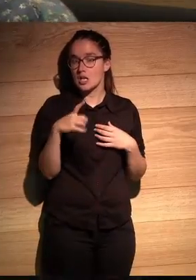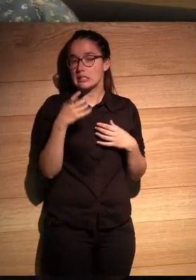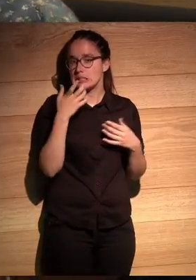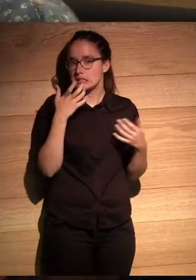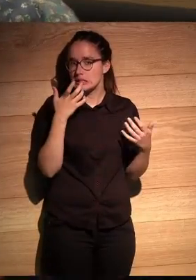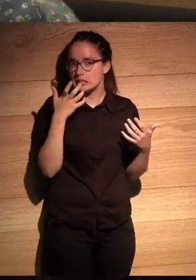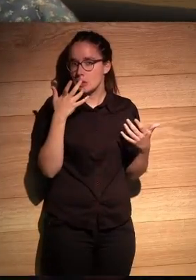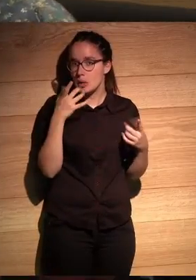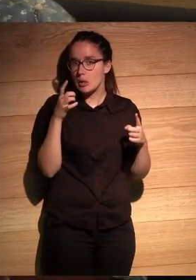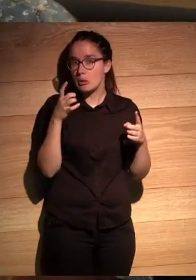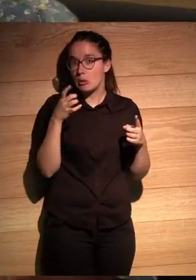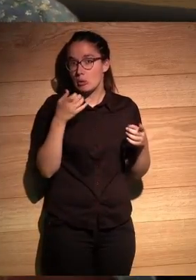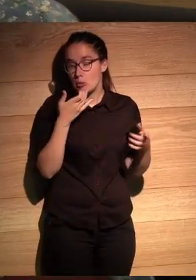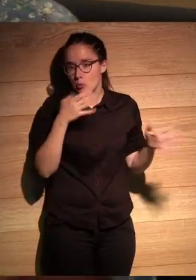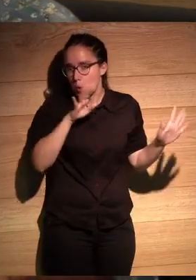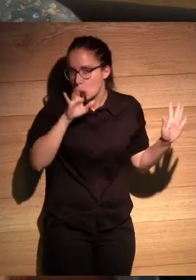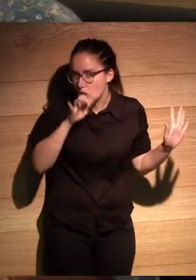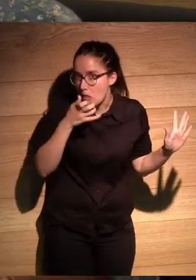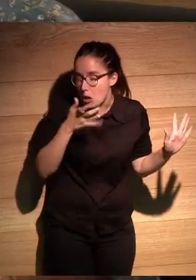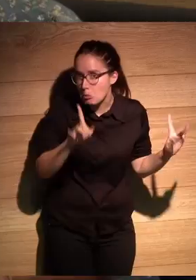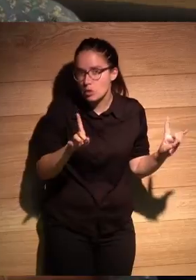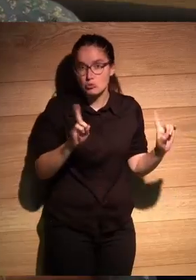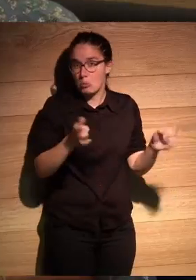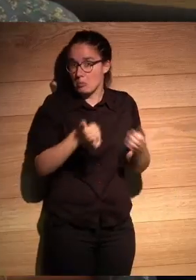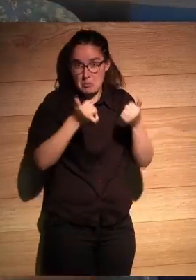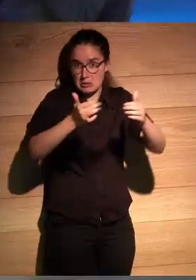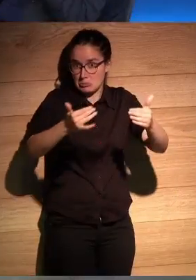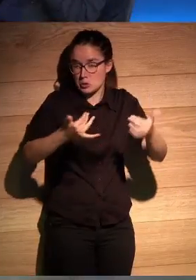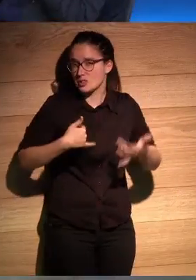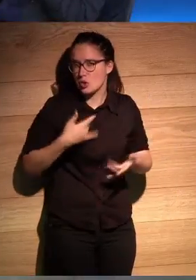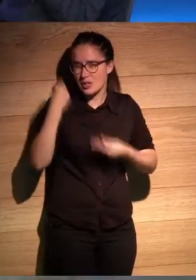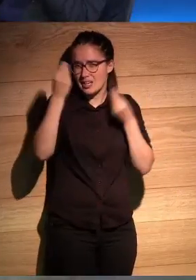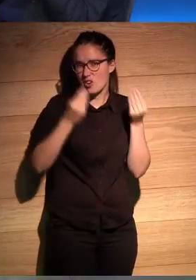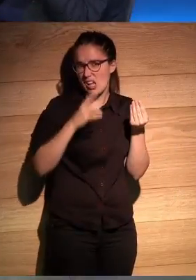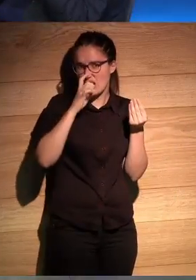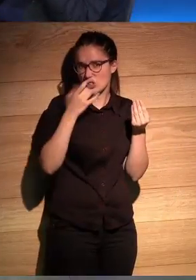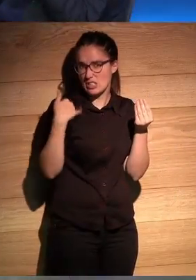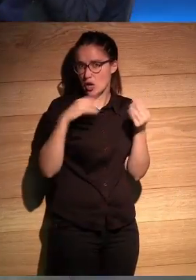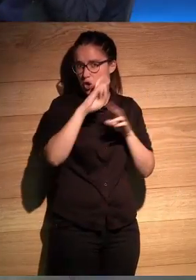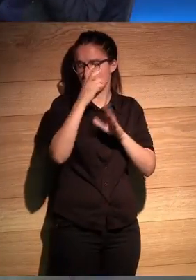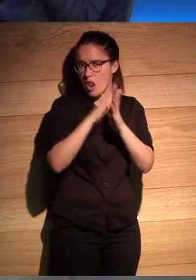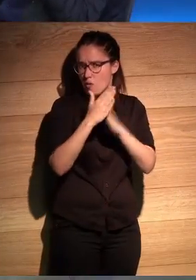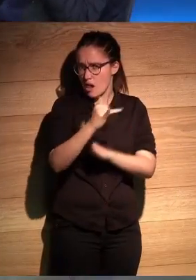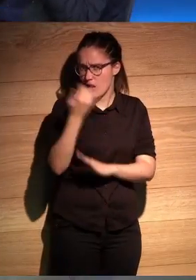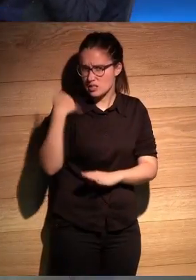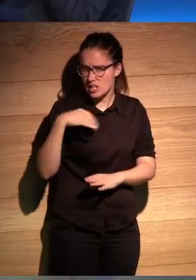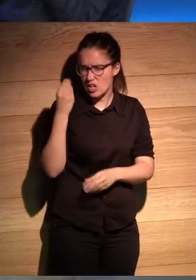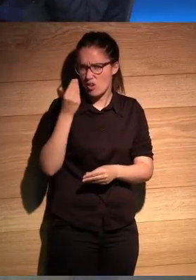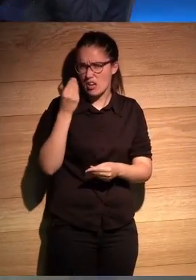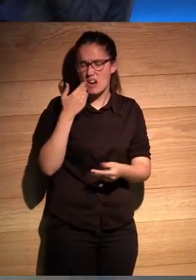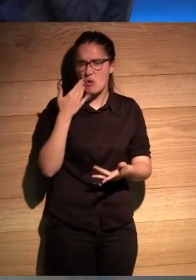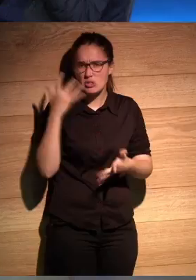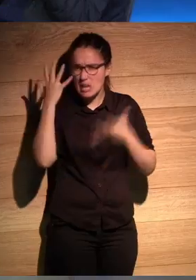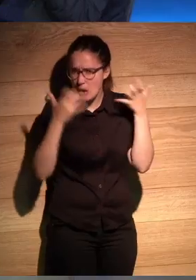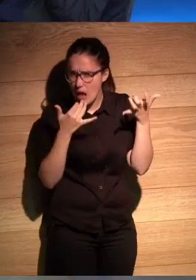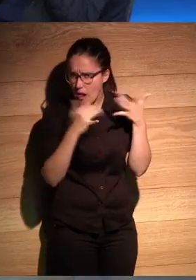es muy discreto por mi parte no comento mucho más que eso creo que además el año ya aparece en otro libro me parece que en los detectives salvajes en